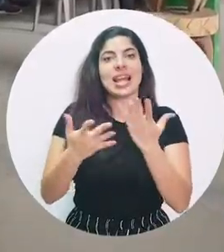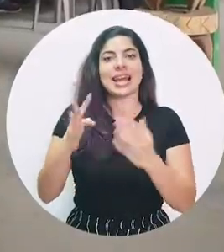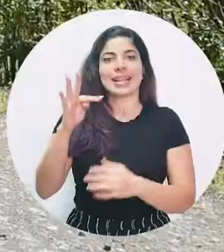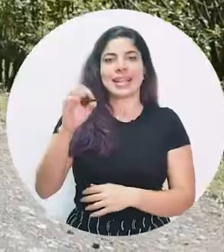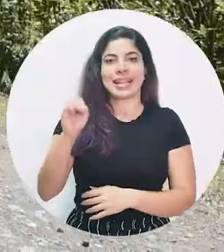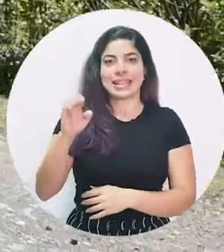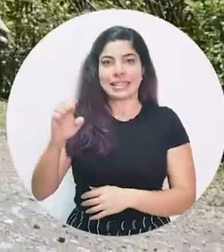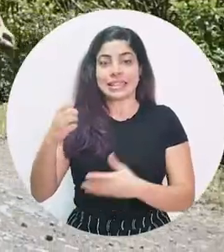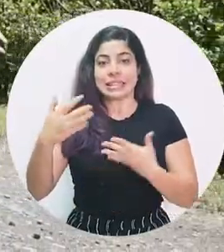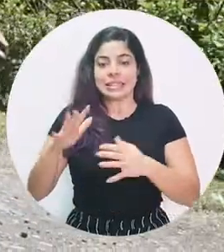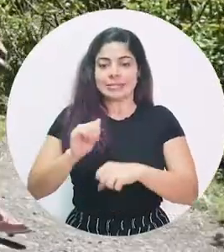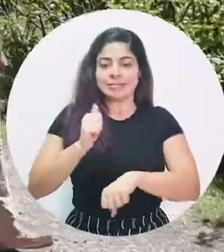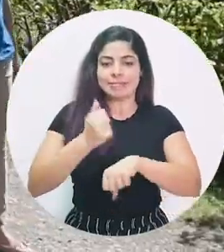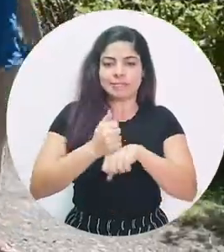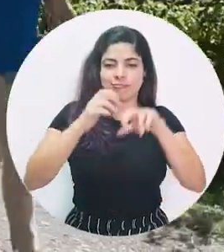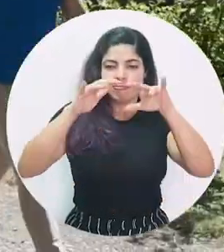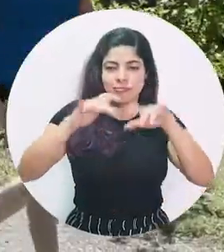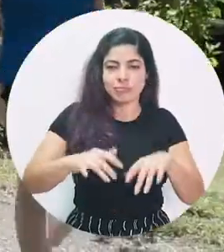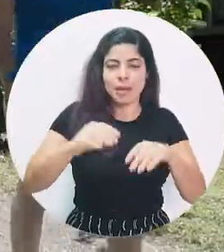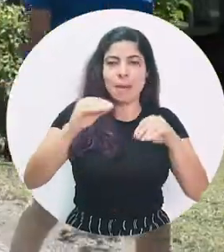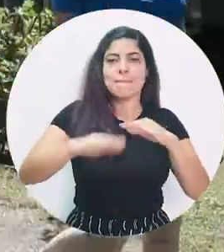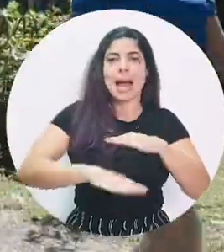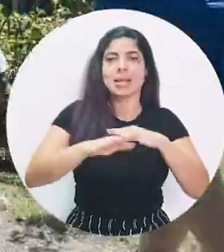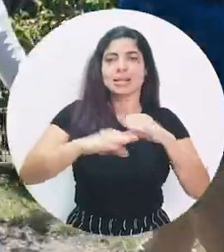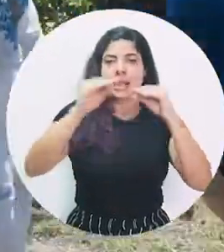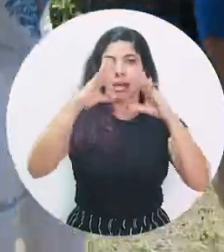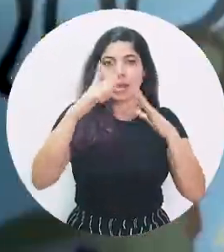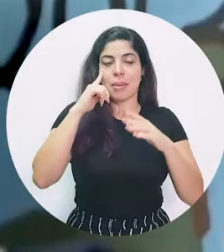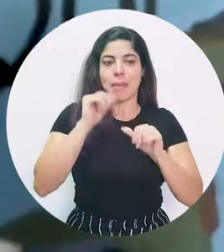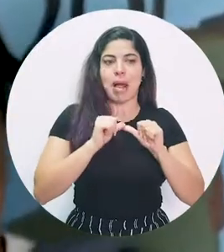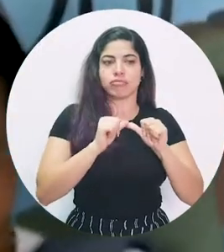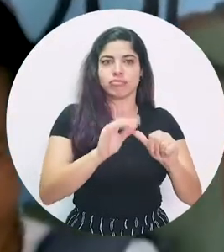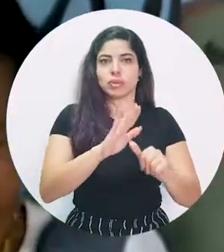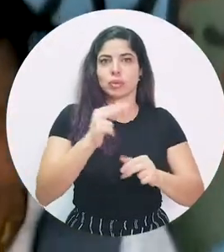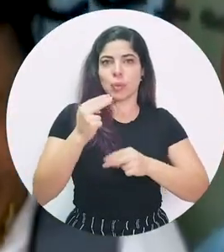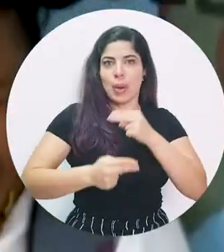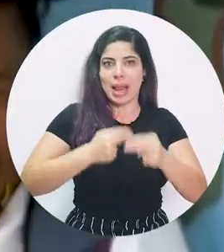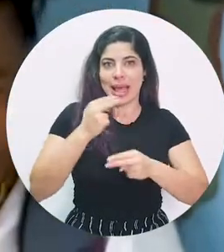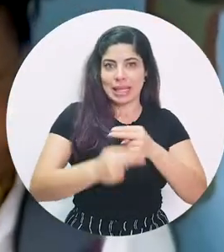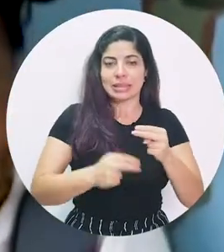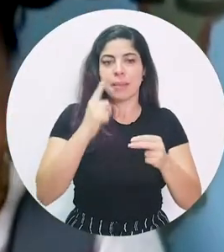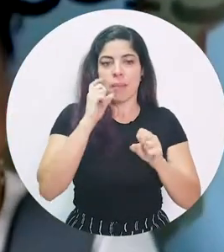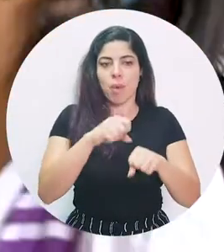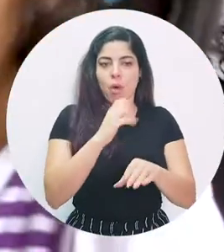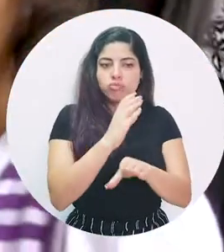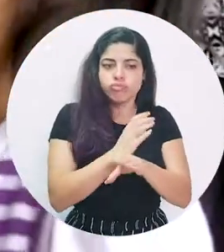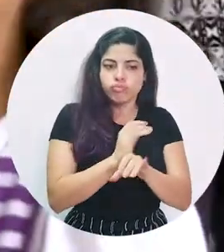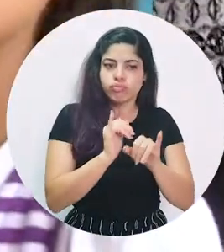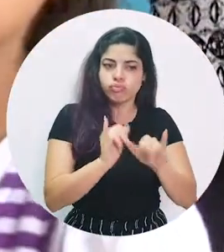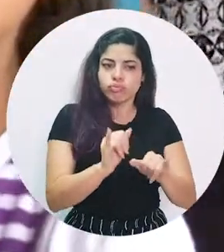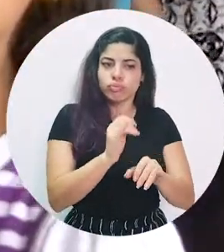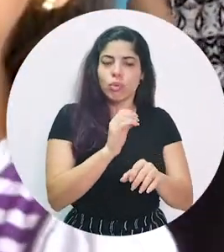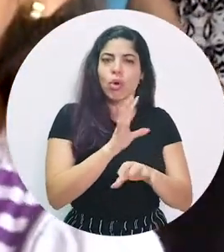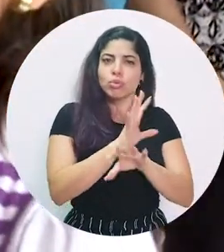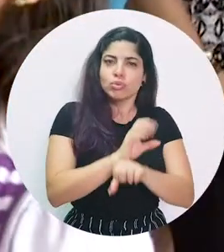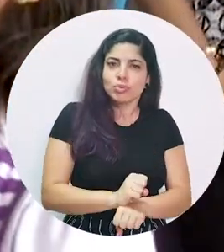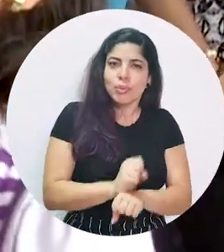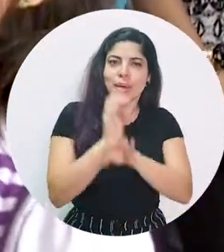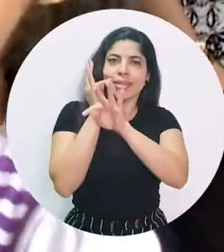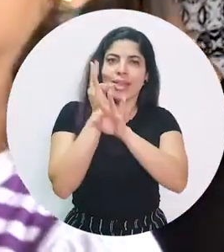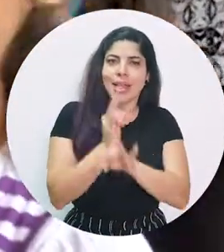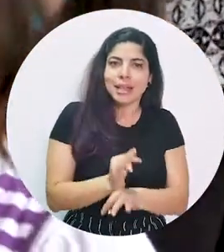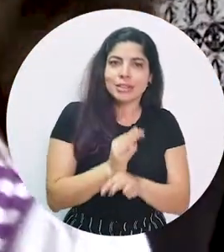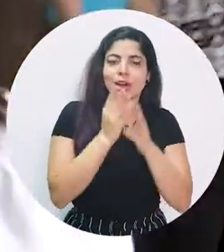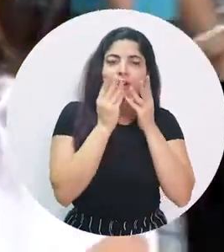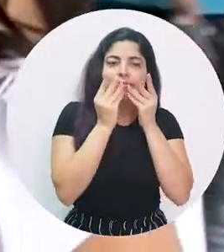Elecciones, elaboró una base de datos que les permite mantener su legado, facilitando la preservación de sus costumbres, tradiciones y